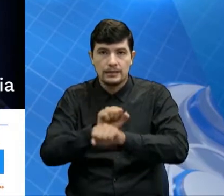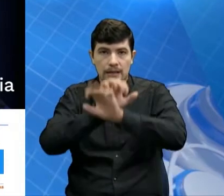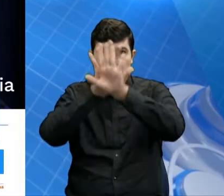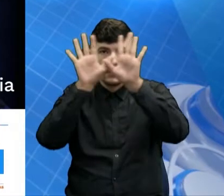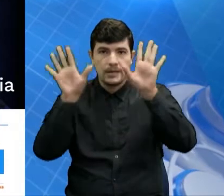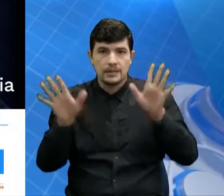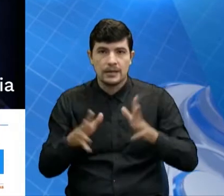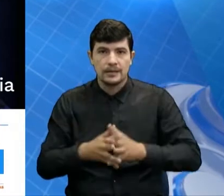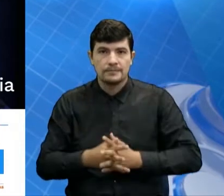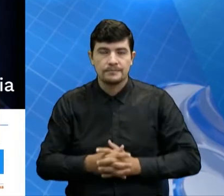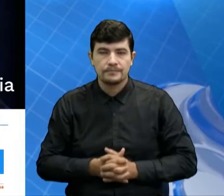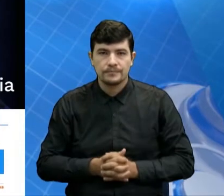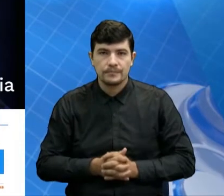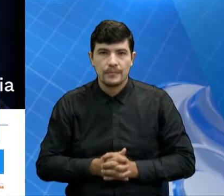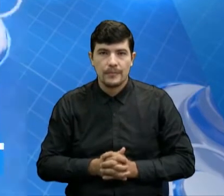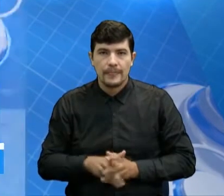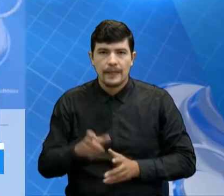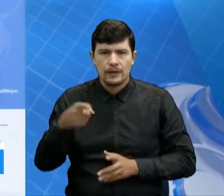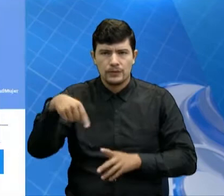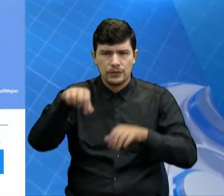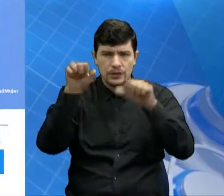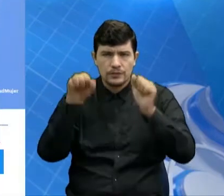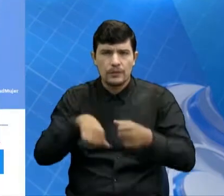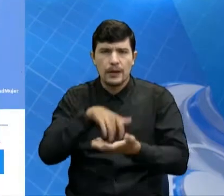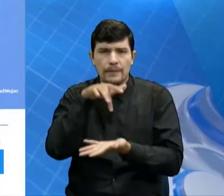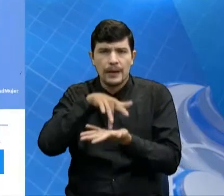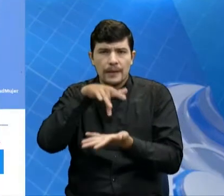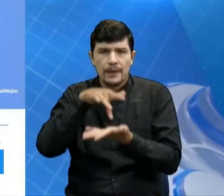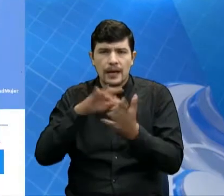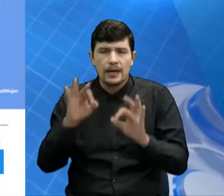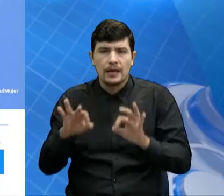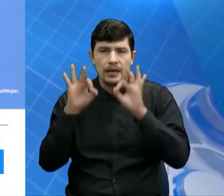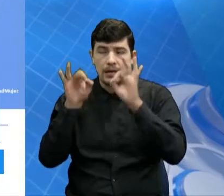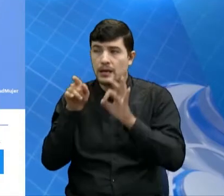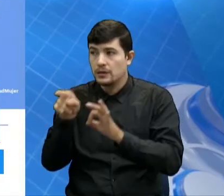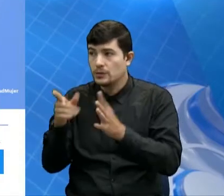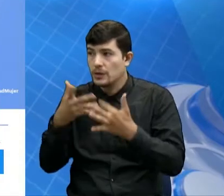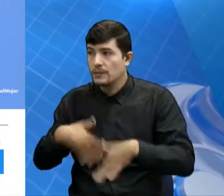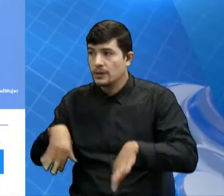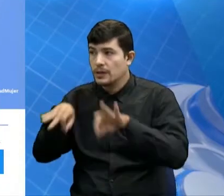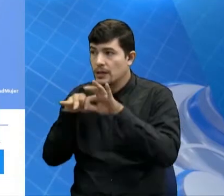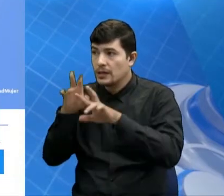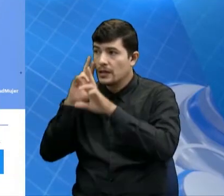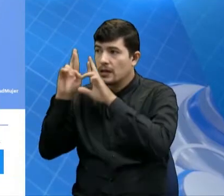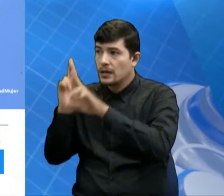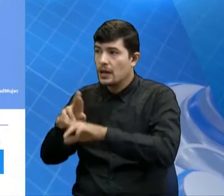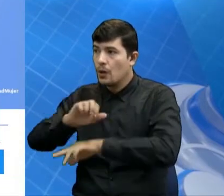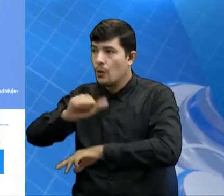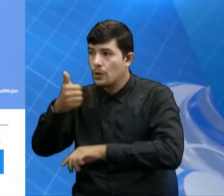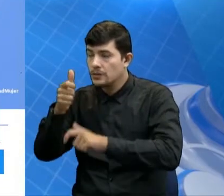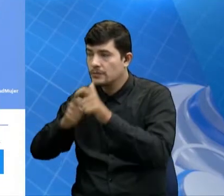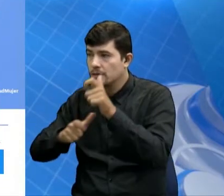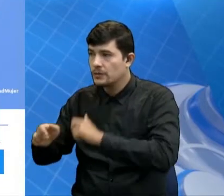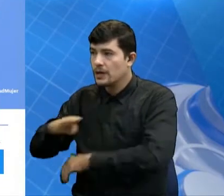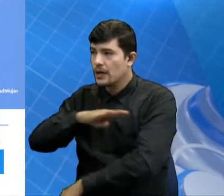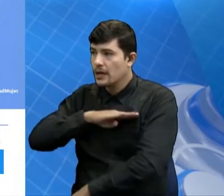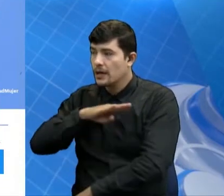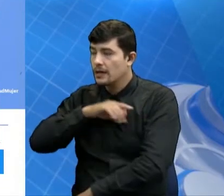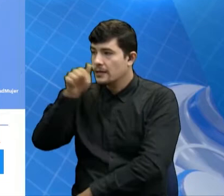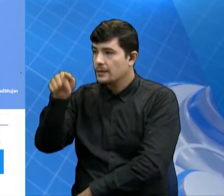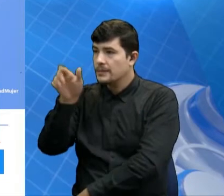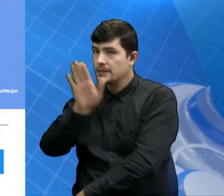ya abierta la convocatoria, pueden participar, van a estar... Es importante resaltar que las demás alcaldías del departamento de